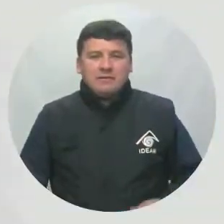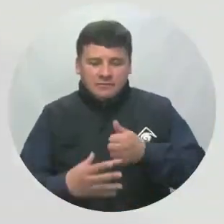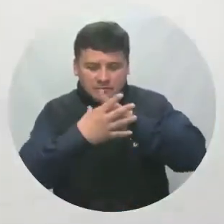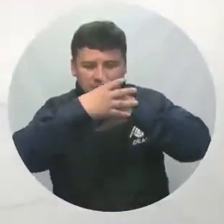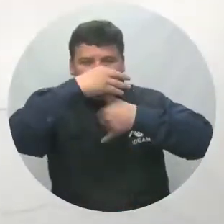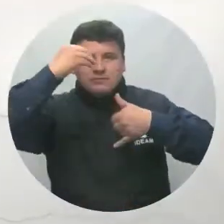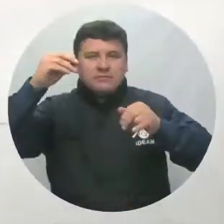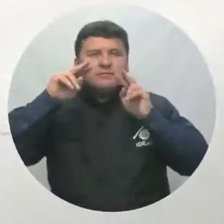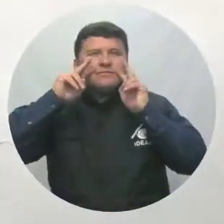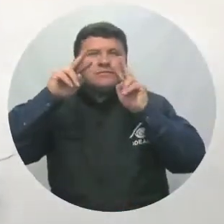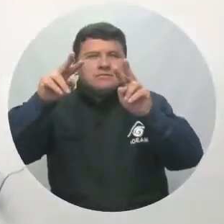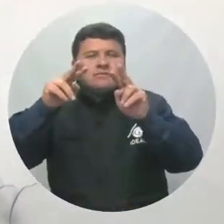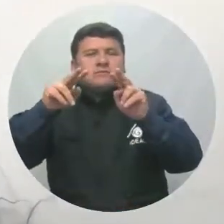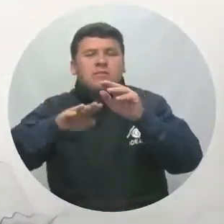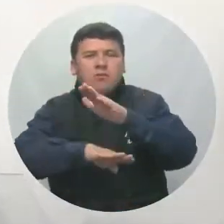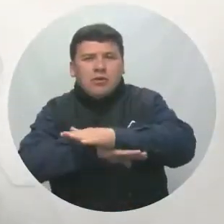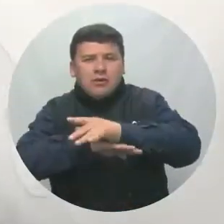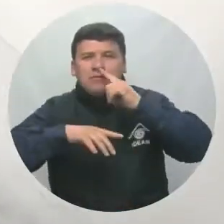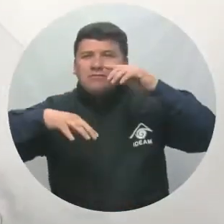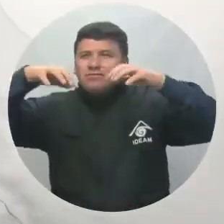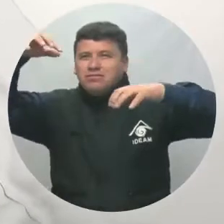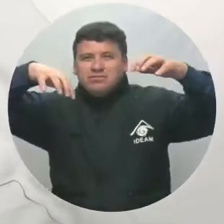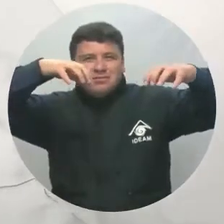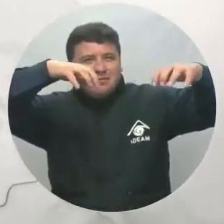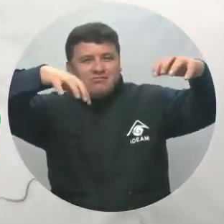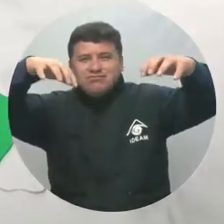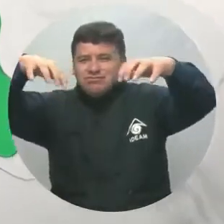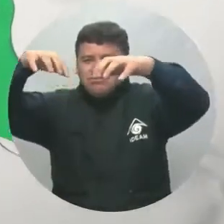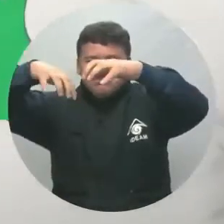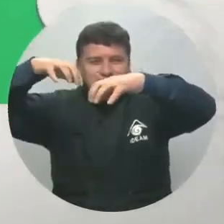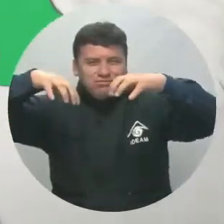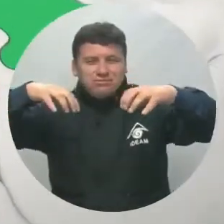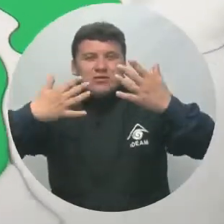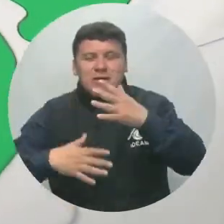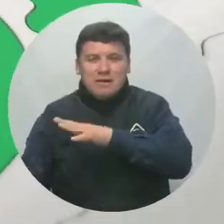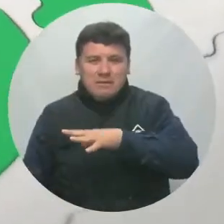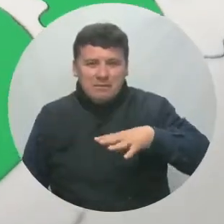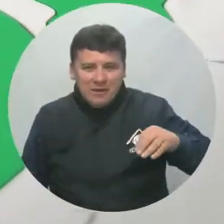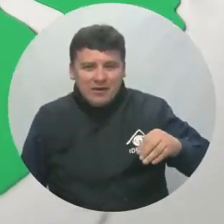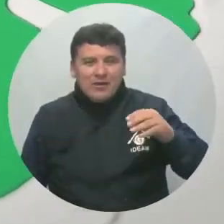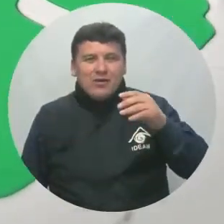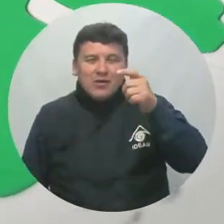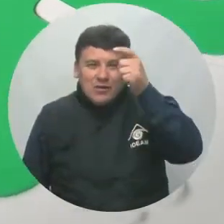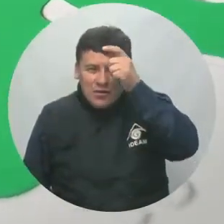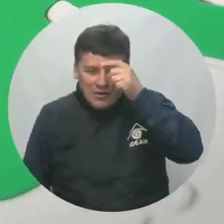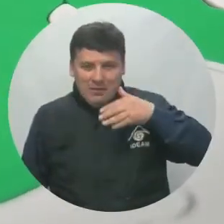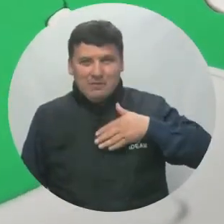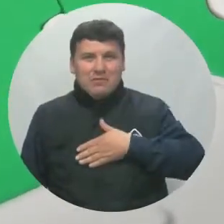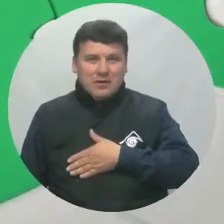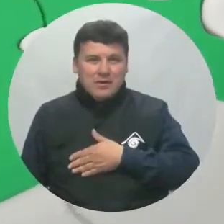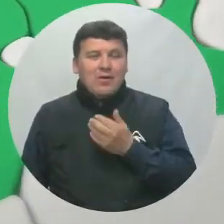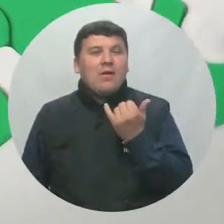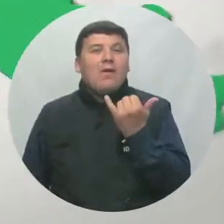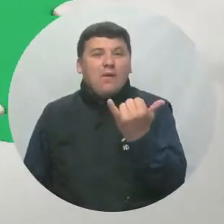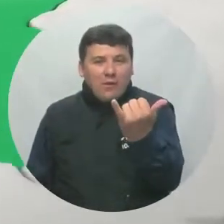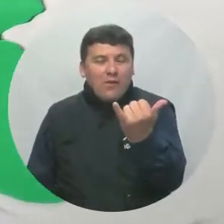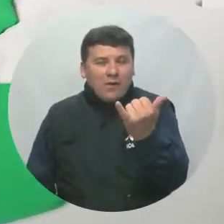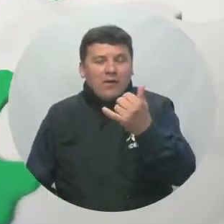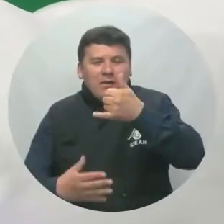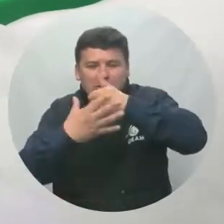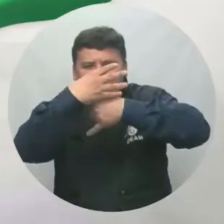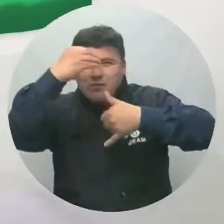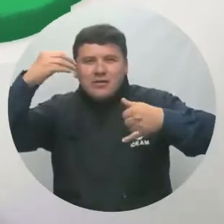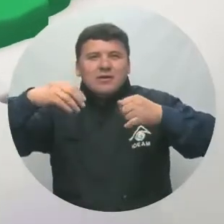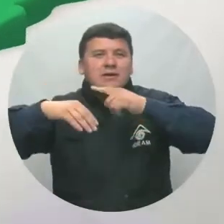Para el Caribe colombiano se espera una tarde con lluvias ligeras y moderadas en zonas de Magdalena, Córdoba y Bolívar, mientras que en el resto de la